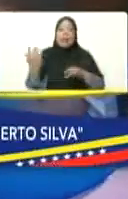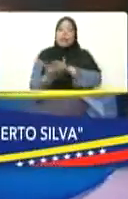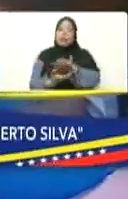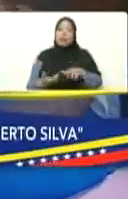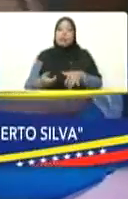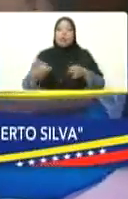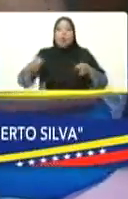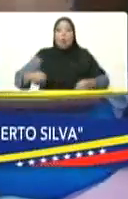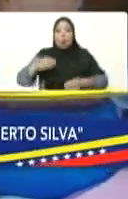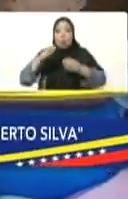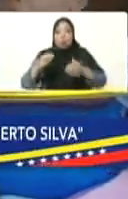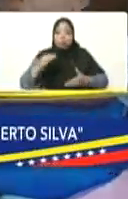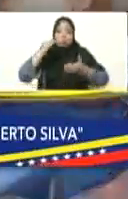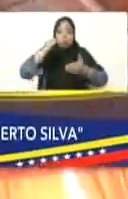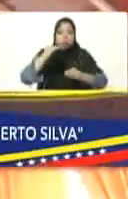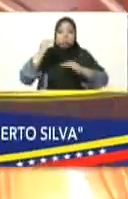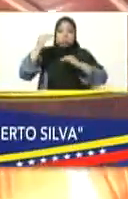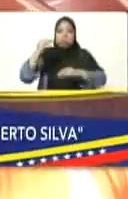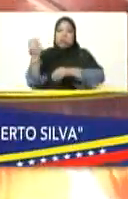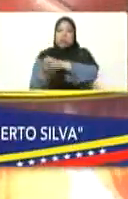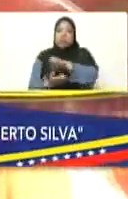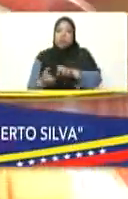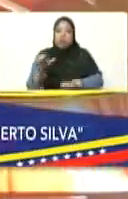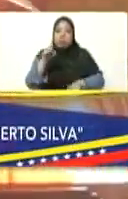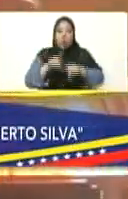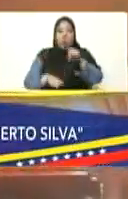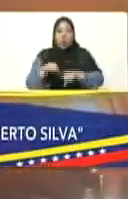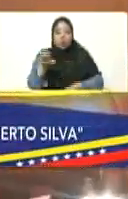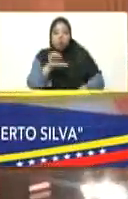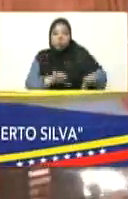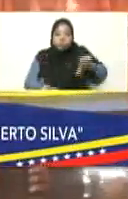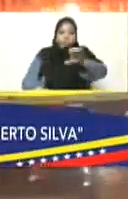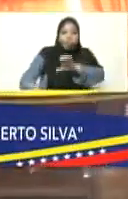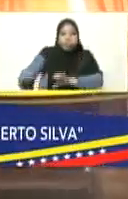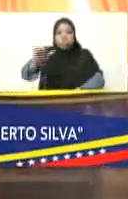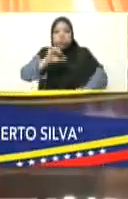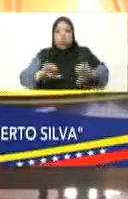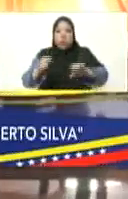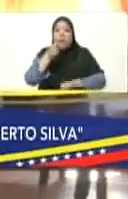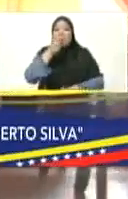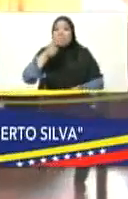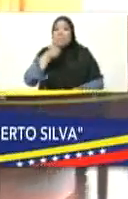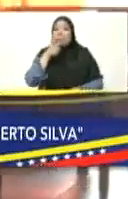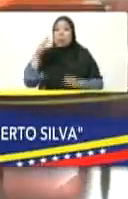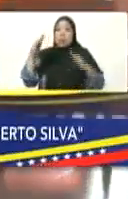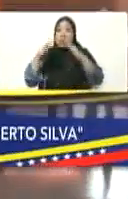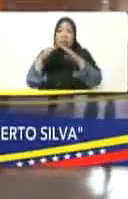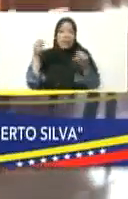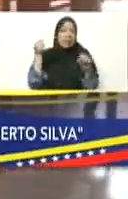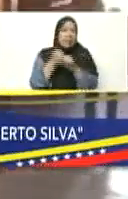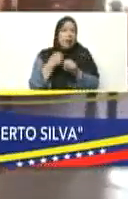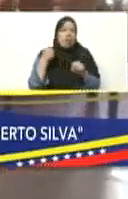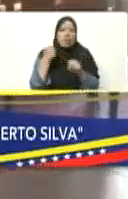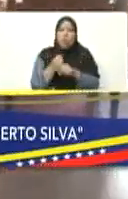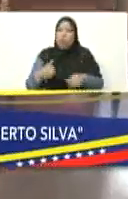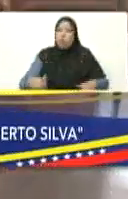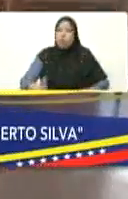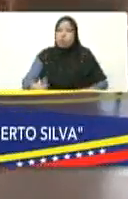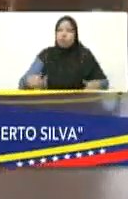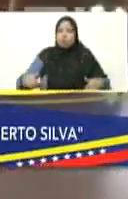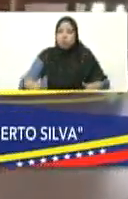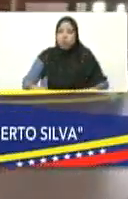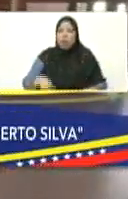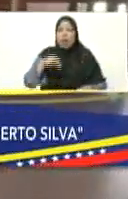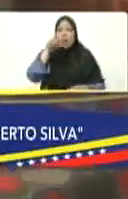cargamos bloques cemento hicimos mezcla que no hicimos por ver este hermoso hogar trabajamos incansablemente día